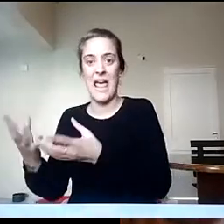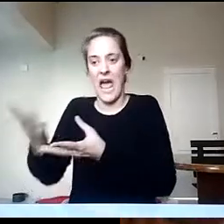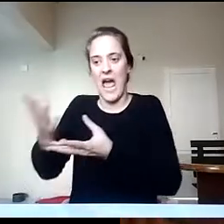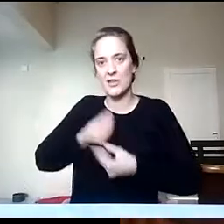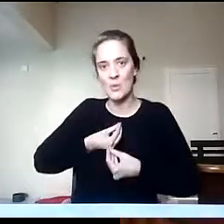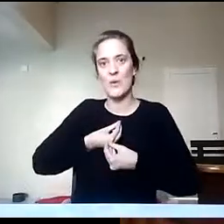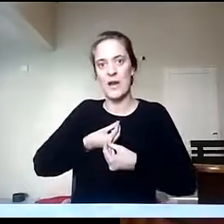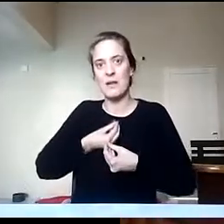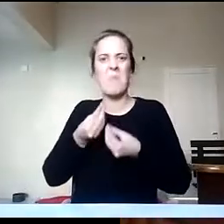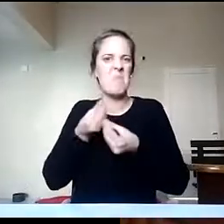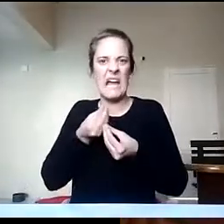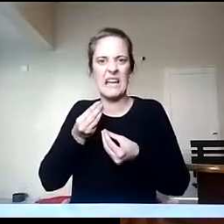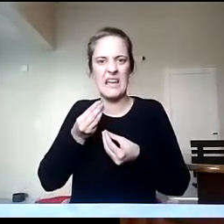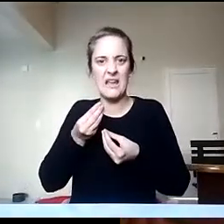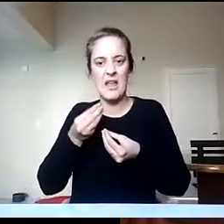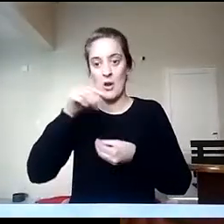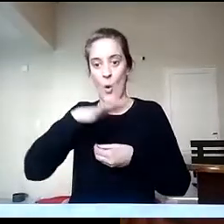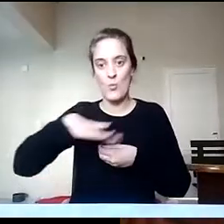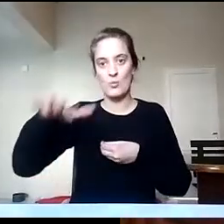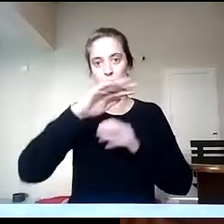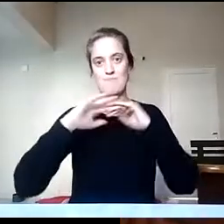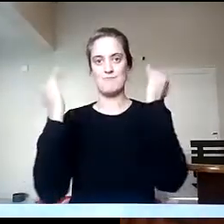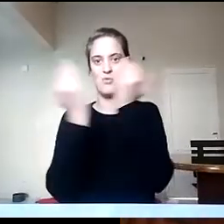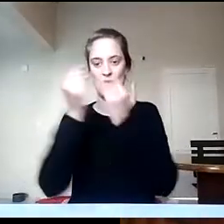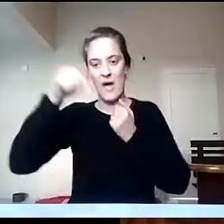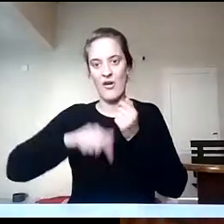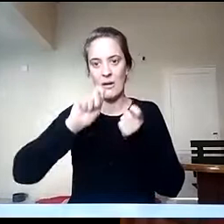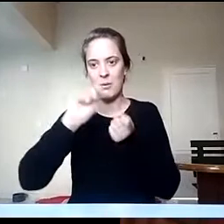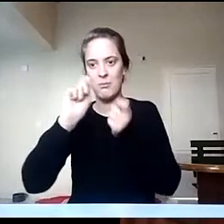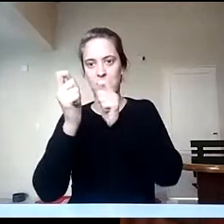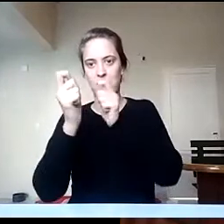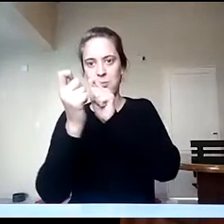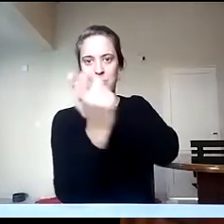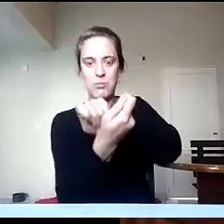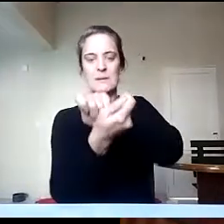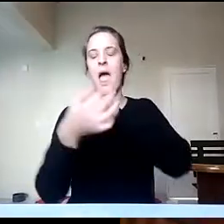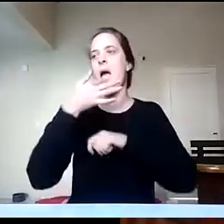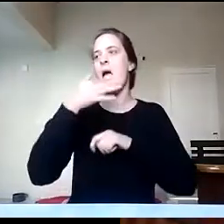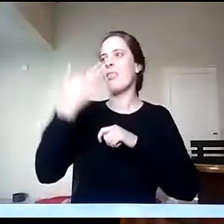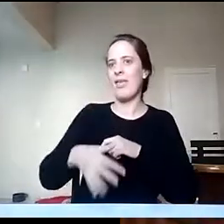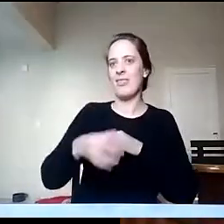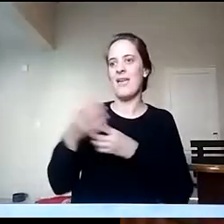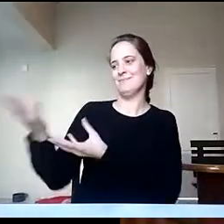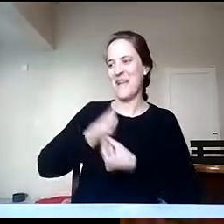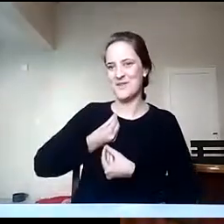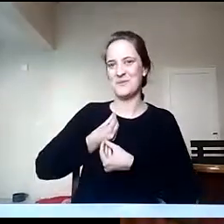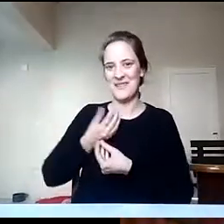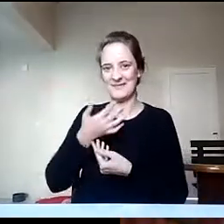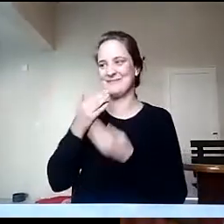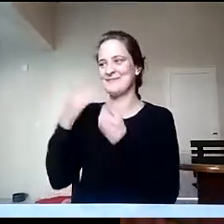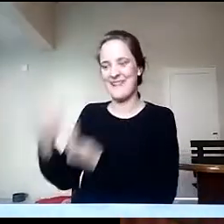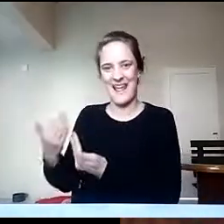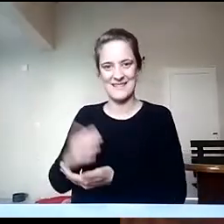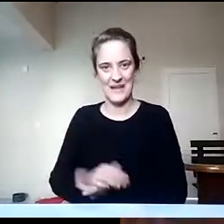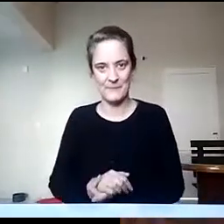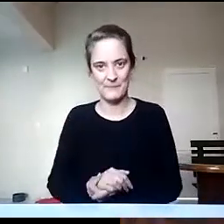cambios y las transformaciones del mundo actual. Decirles esto, que seguramente va a ser un cambio, que es un cambio positivo